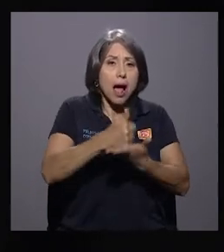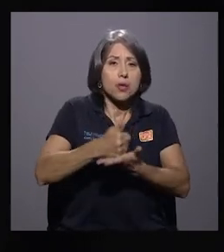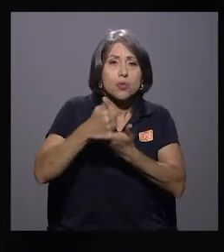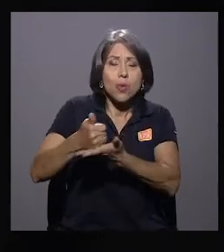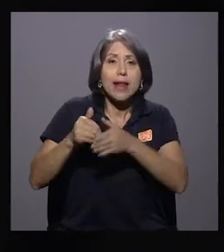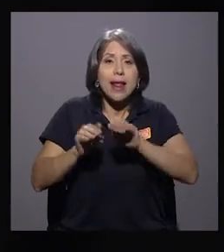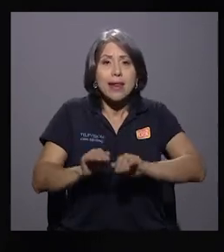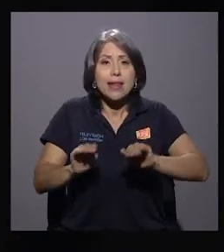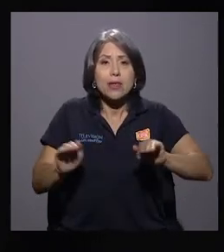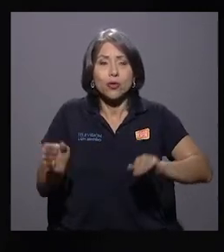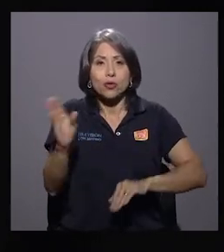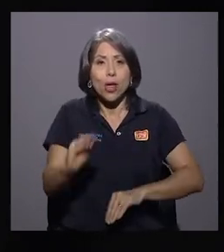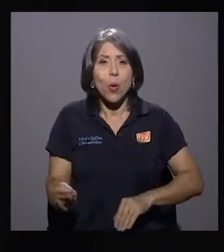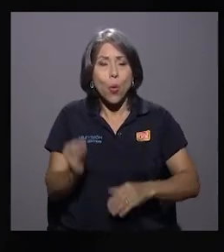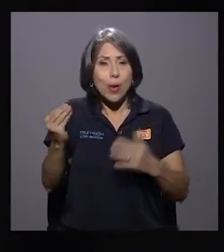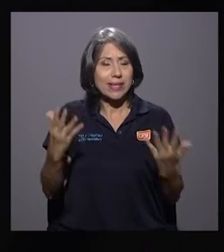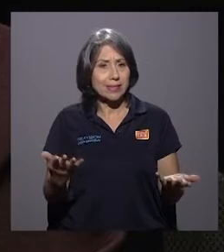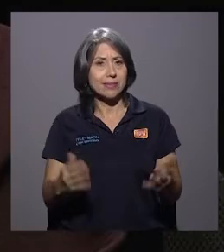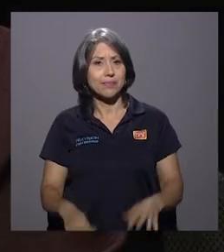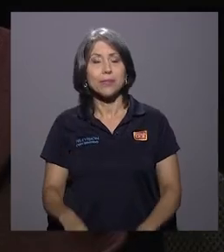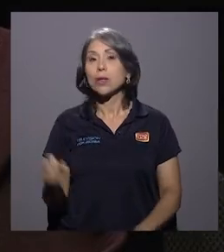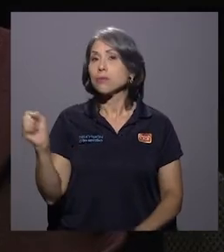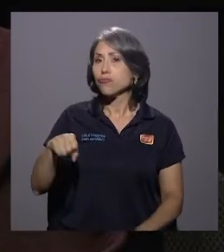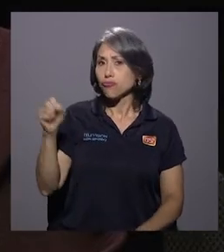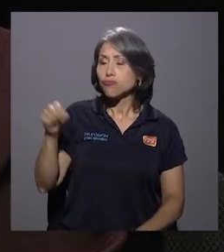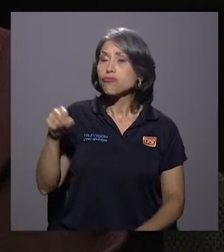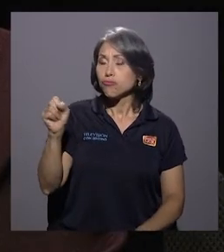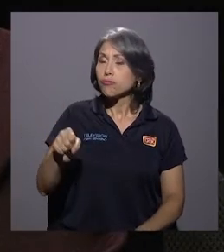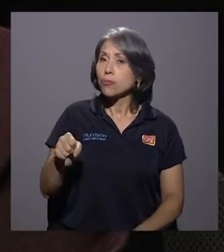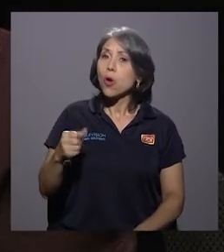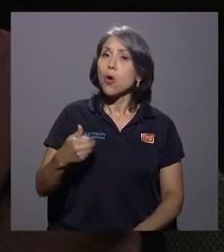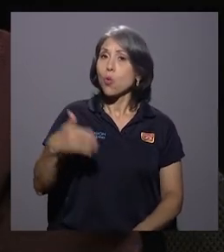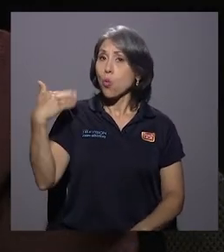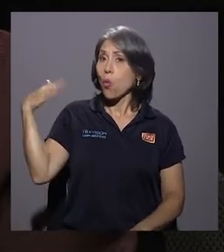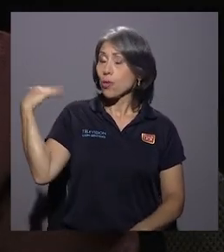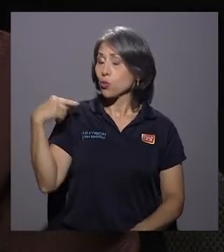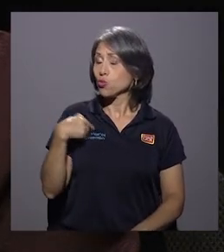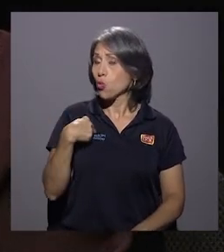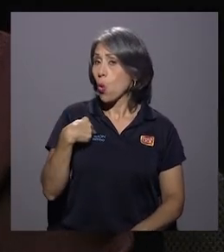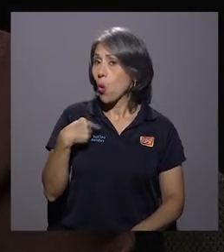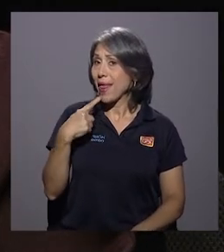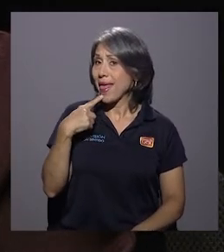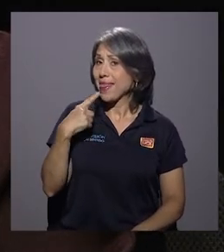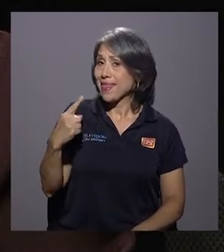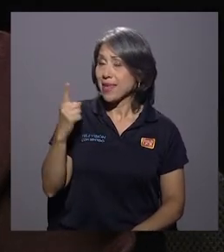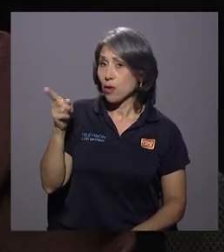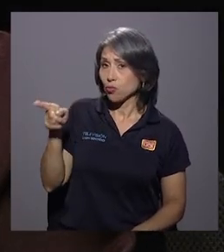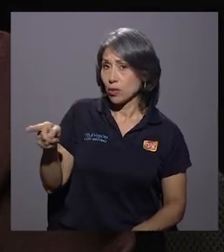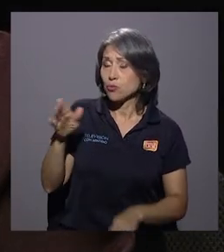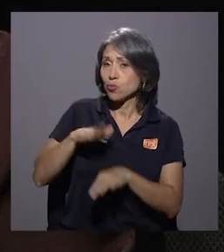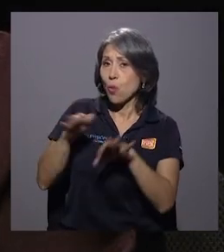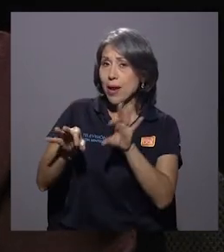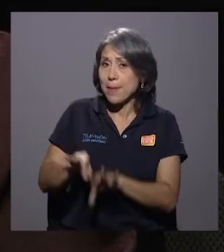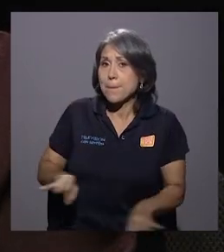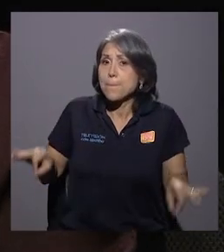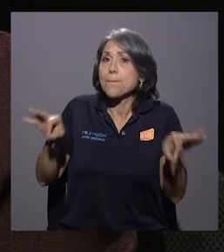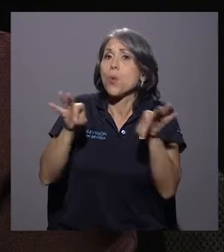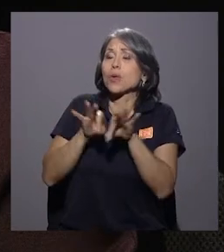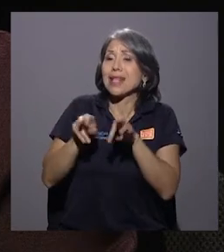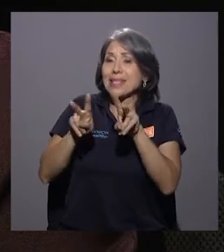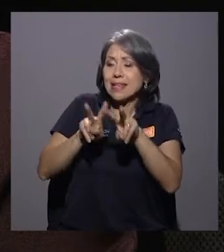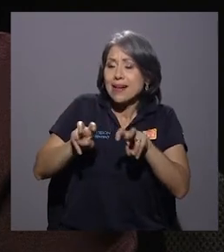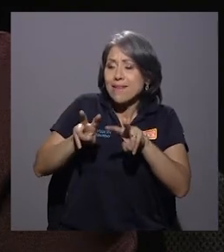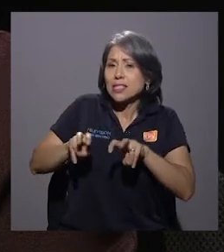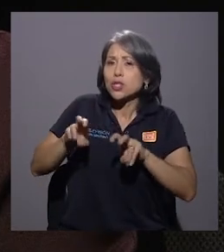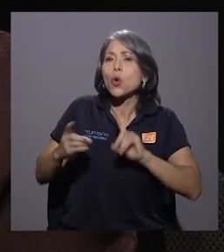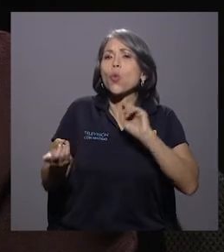niños y adolescentes? Sí, claro. De hecho, precisamente cuando yo le planteo a usted la importancia de la revisión de